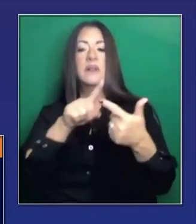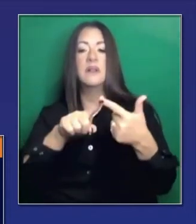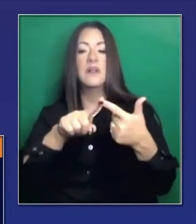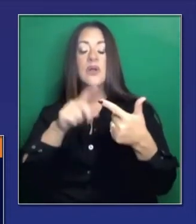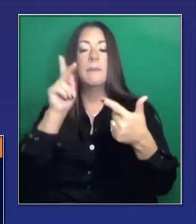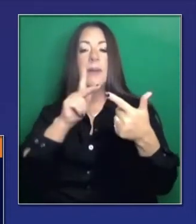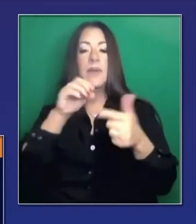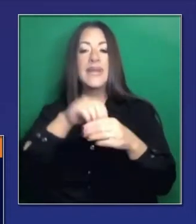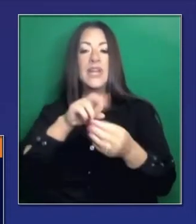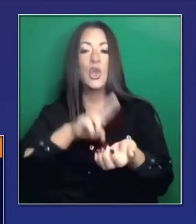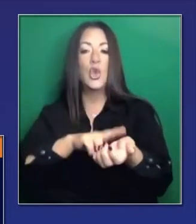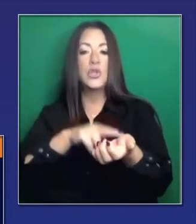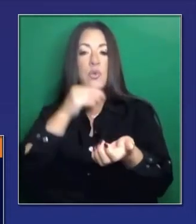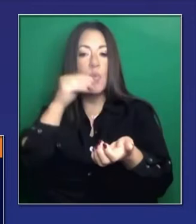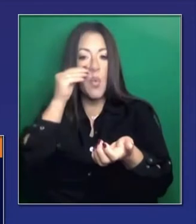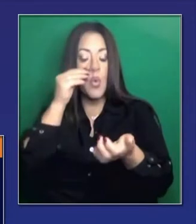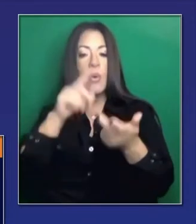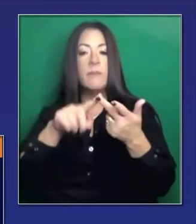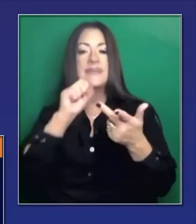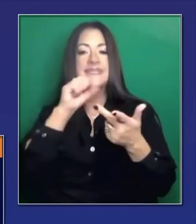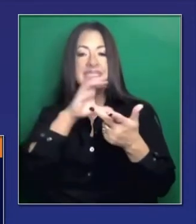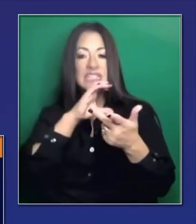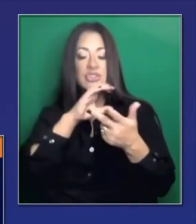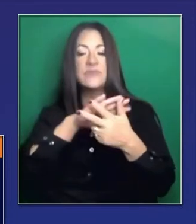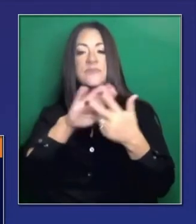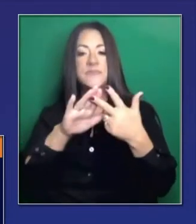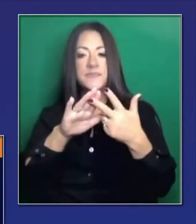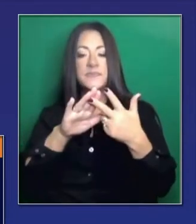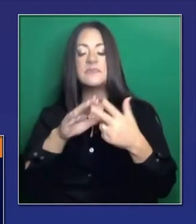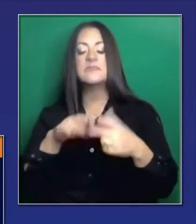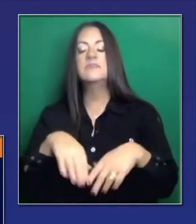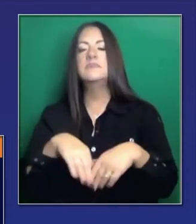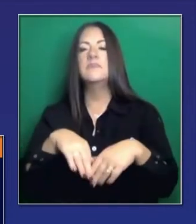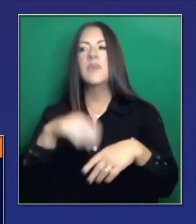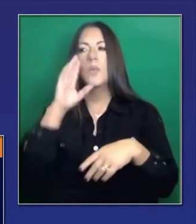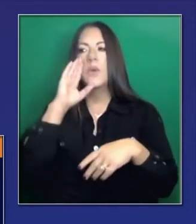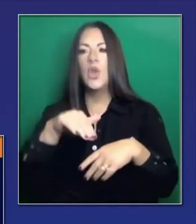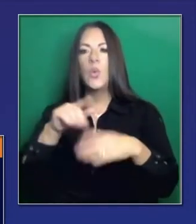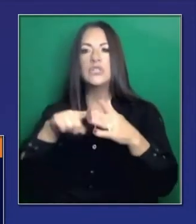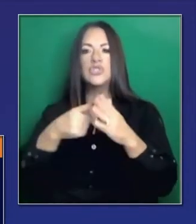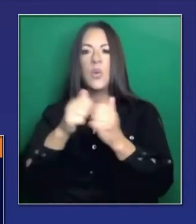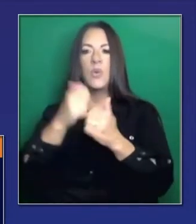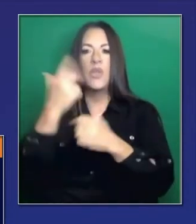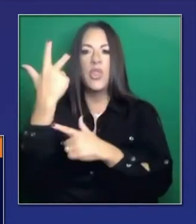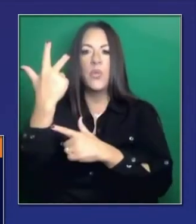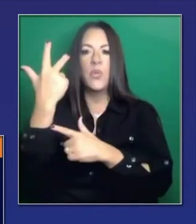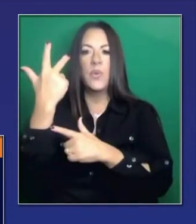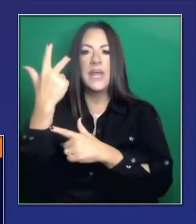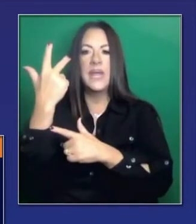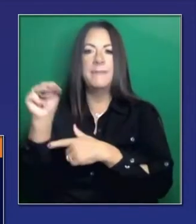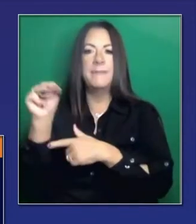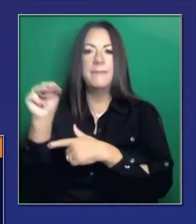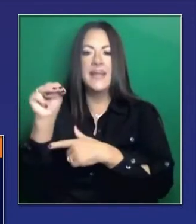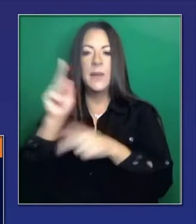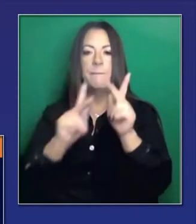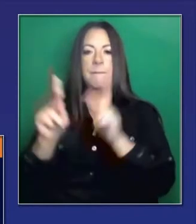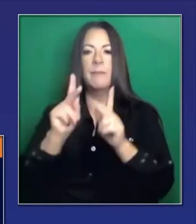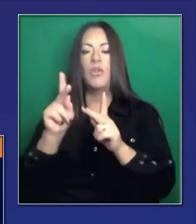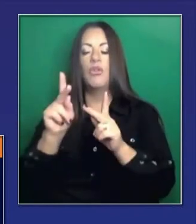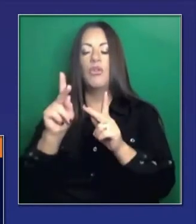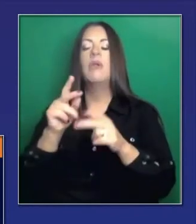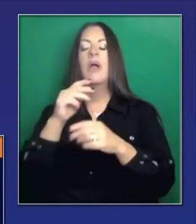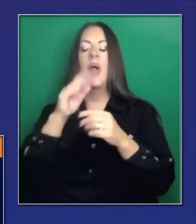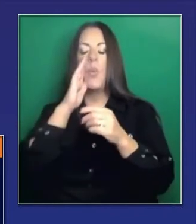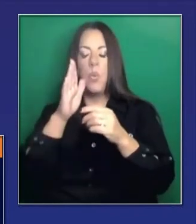avanzar a las nuevas fases avanzamos a un grupo de unos 3 millones a decenas de millares de personas.